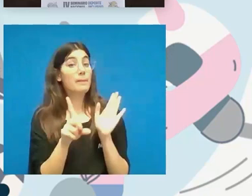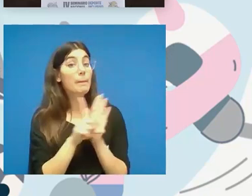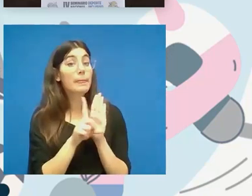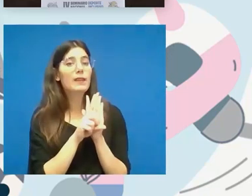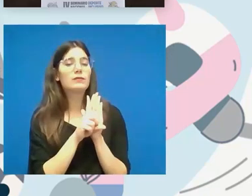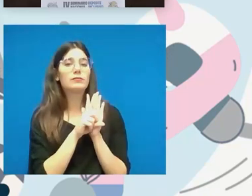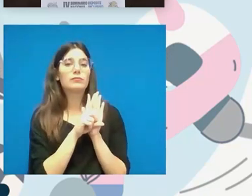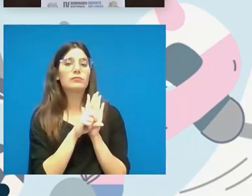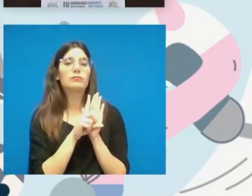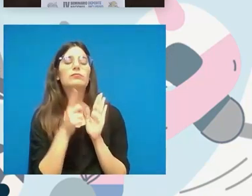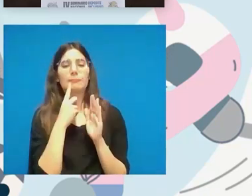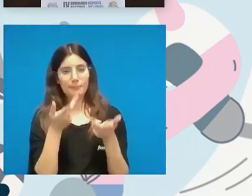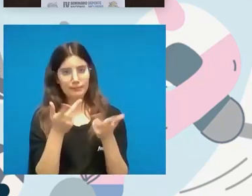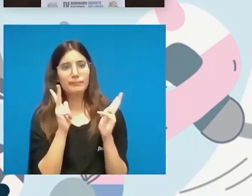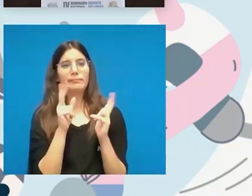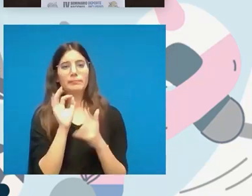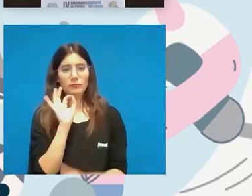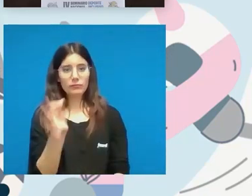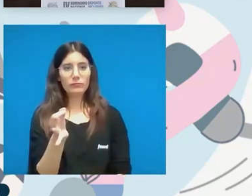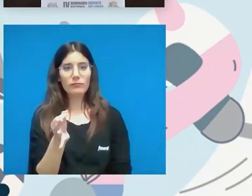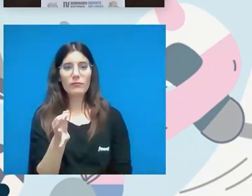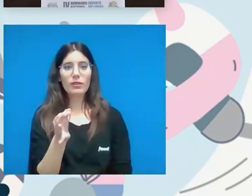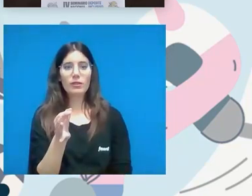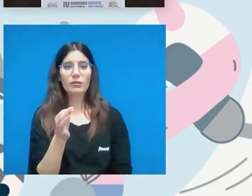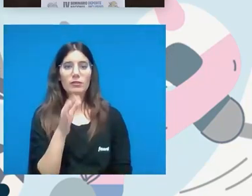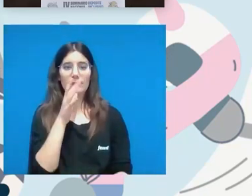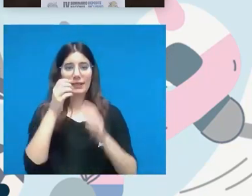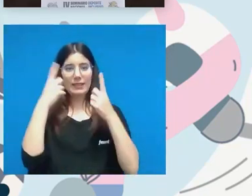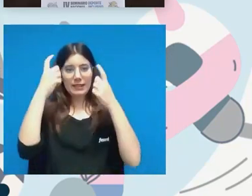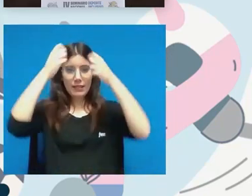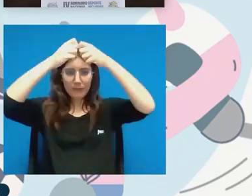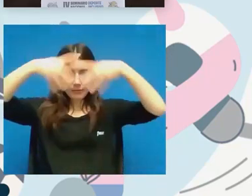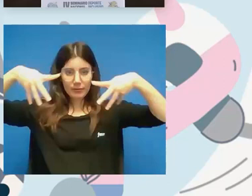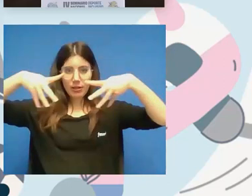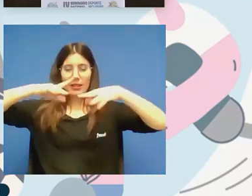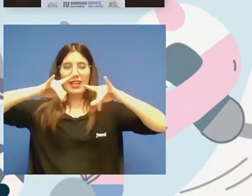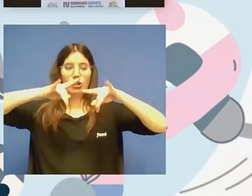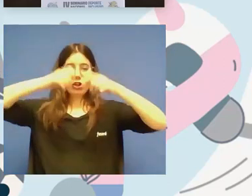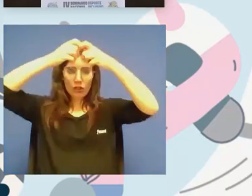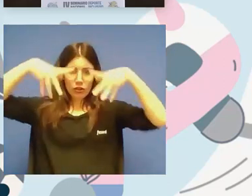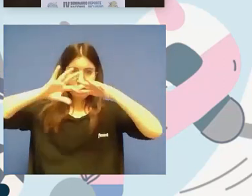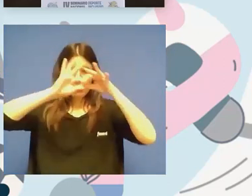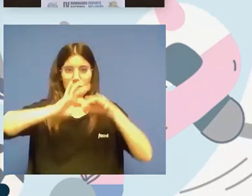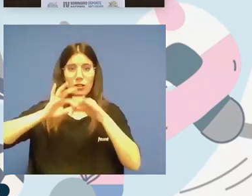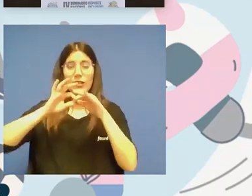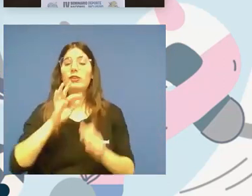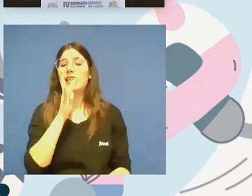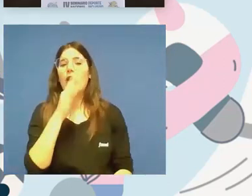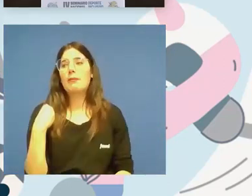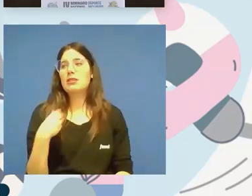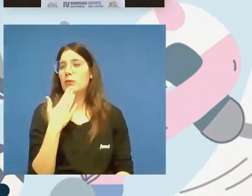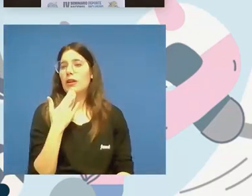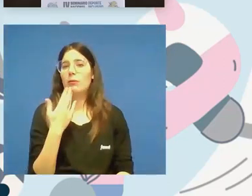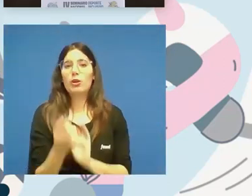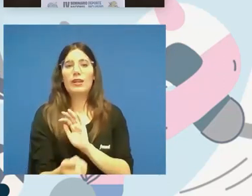que permitirá que esta vertebración sea posible es decir ahora mismo crear